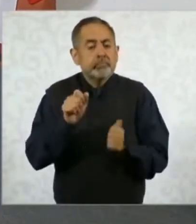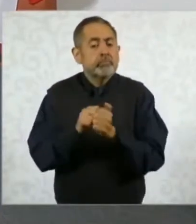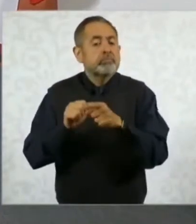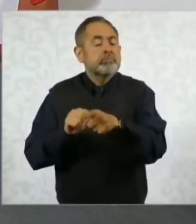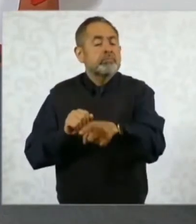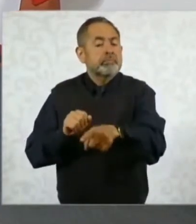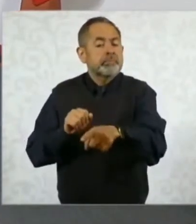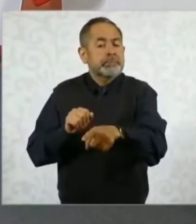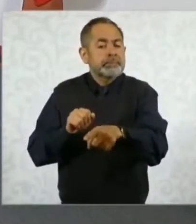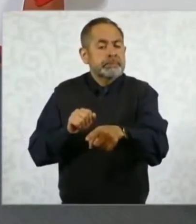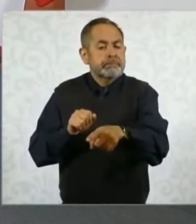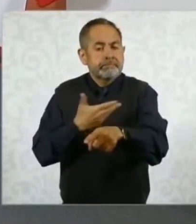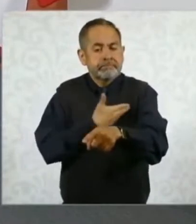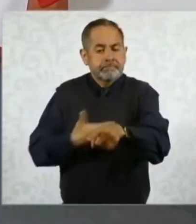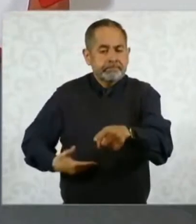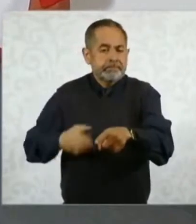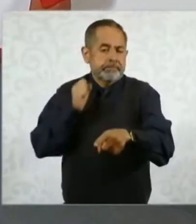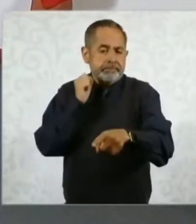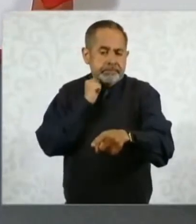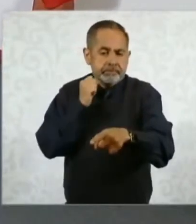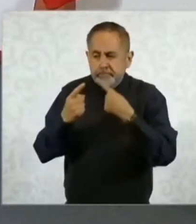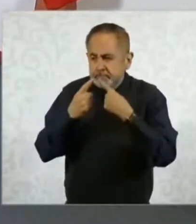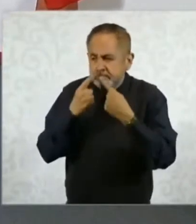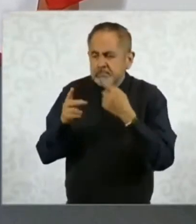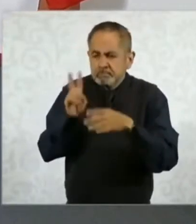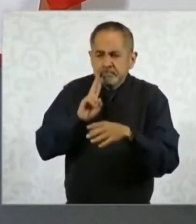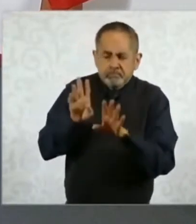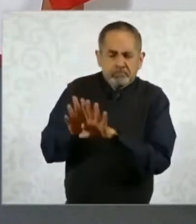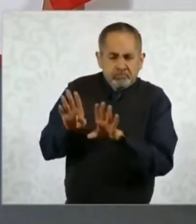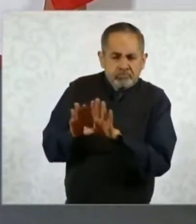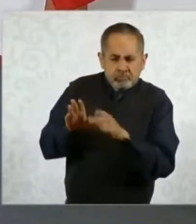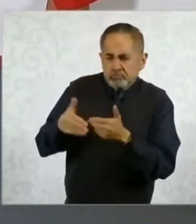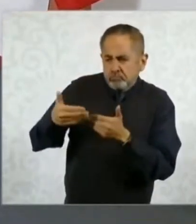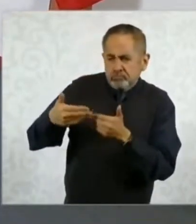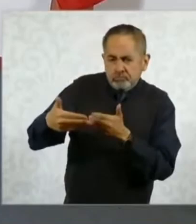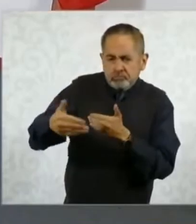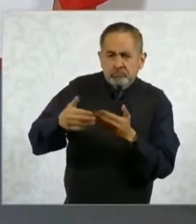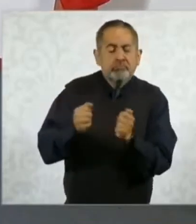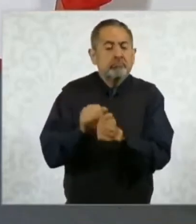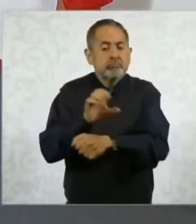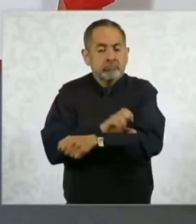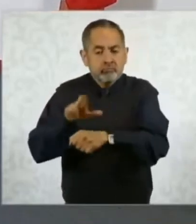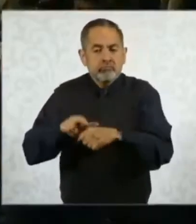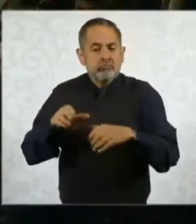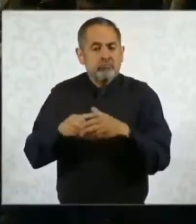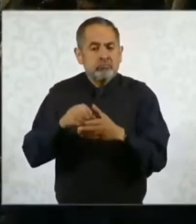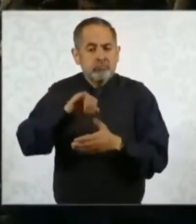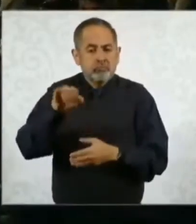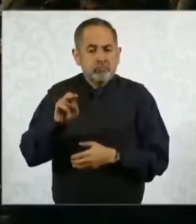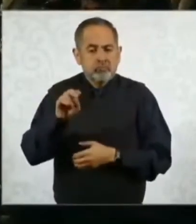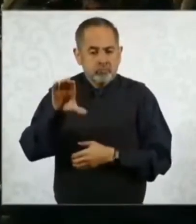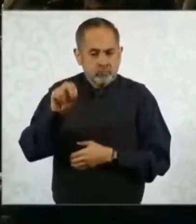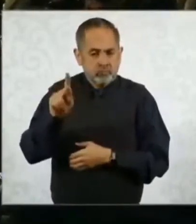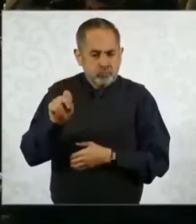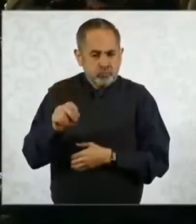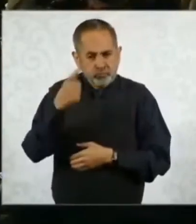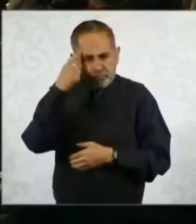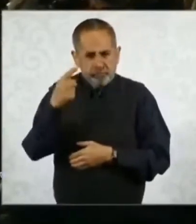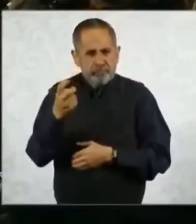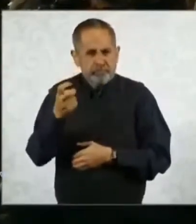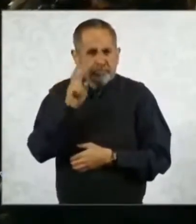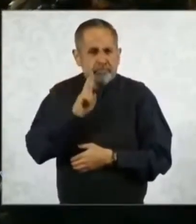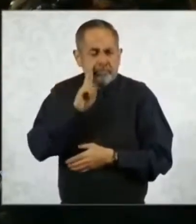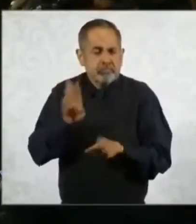del Senado y el coordinador de la JUCOPO para esta